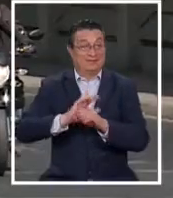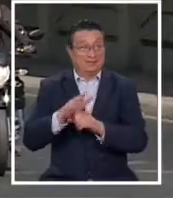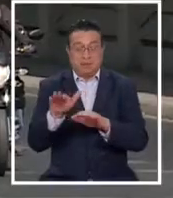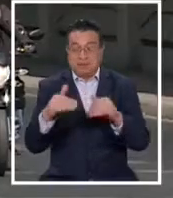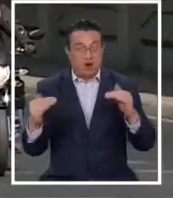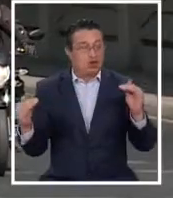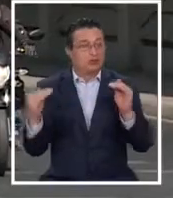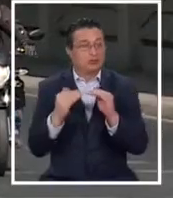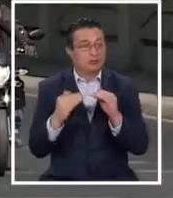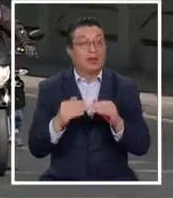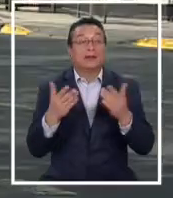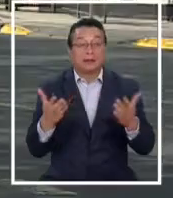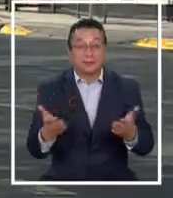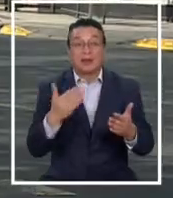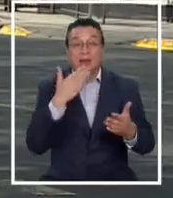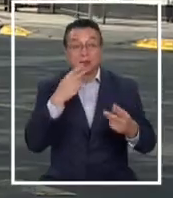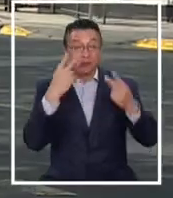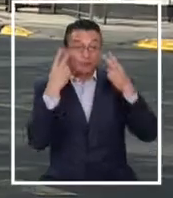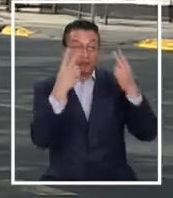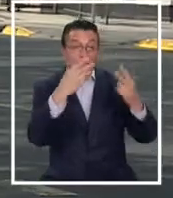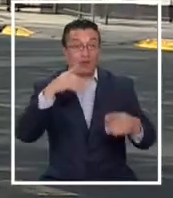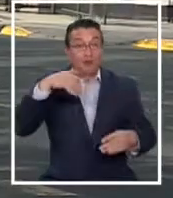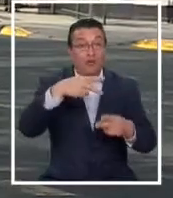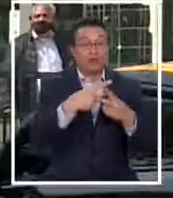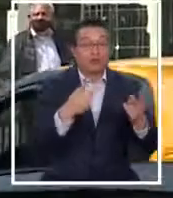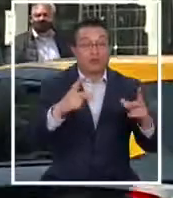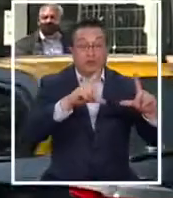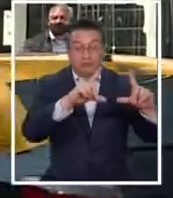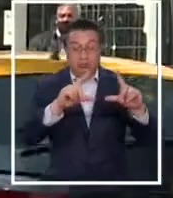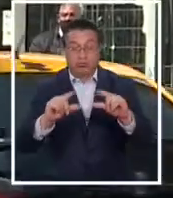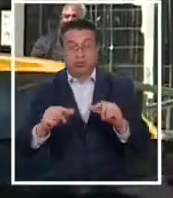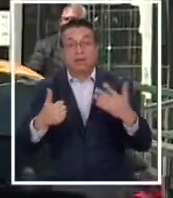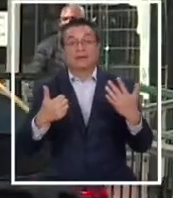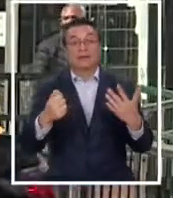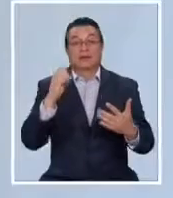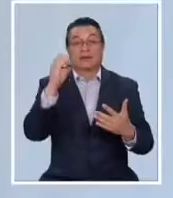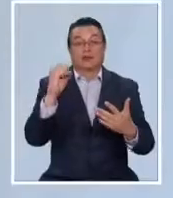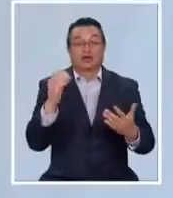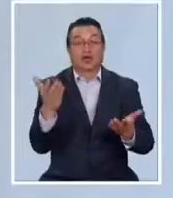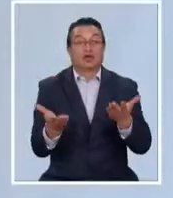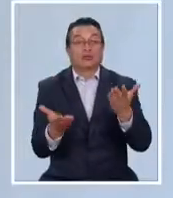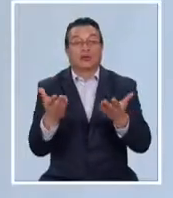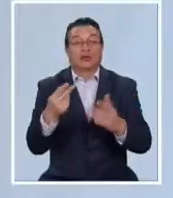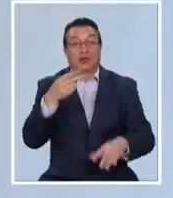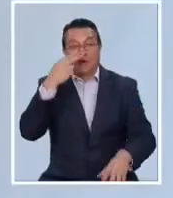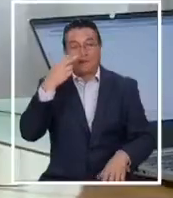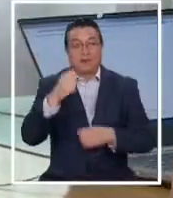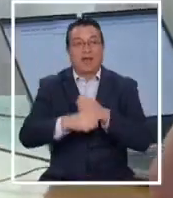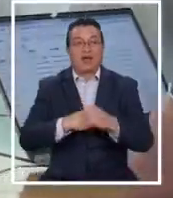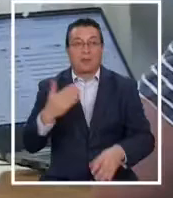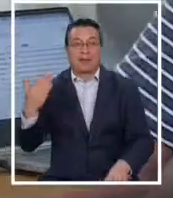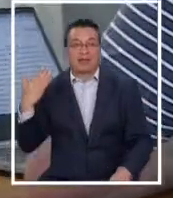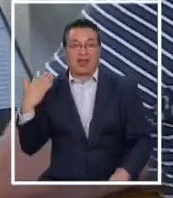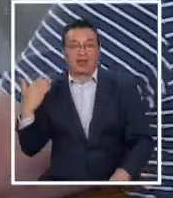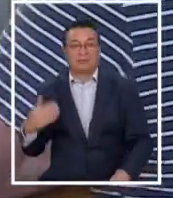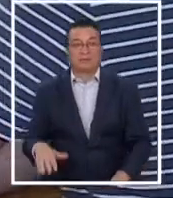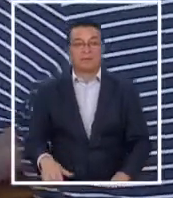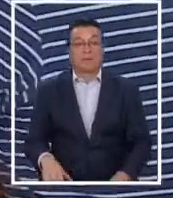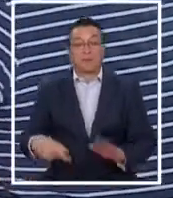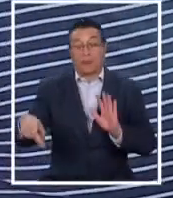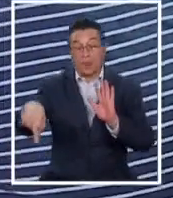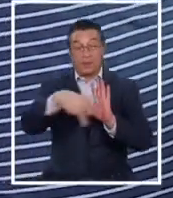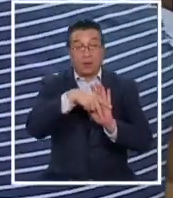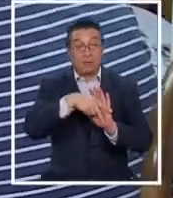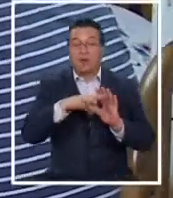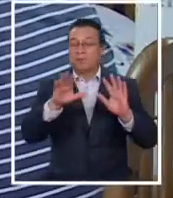país. Y asimismo, en el transporte público, la reducción es de un 60% en comparación con noviembre del año pasado. Una normativa que